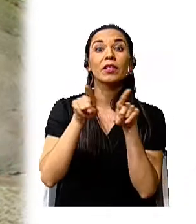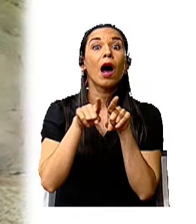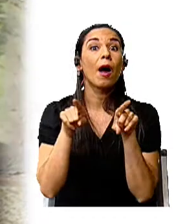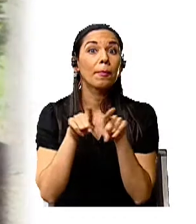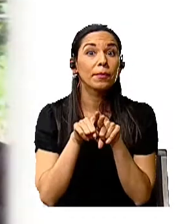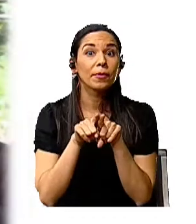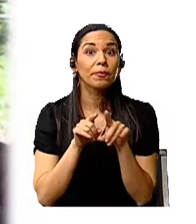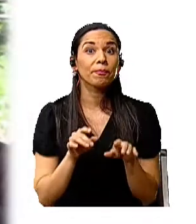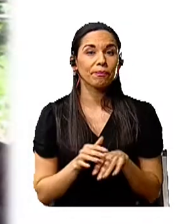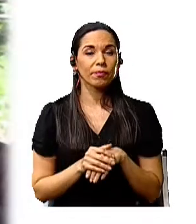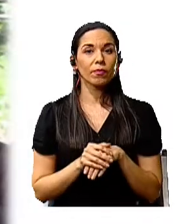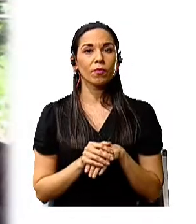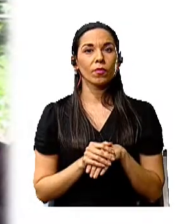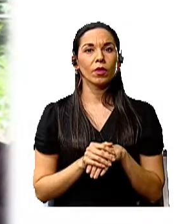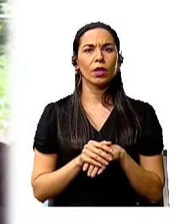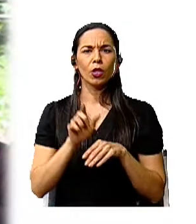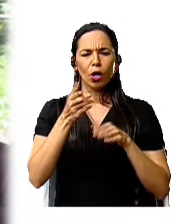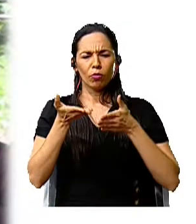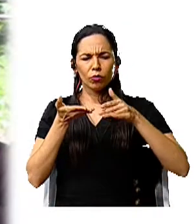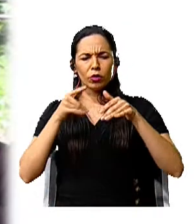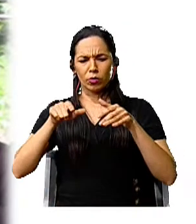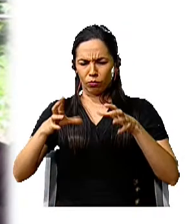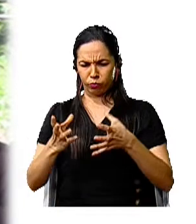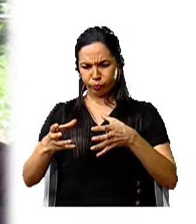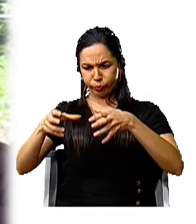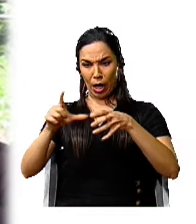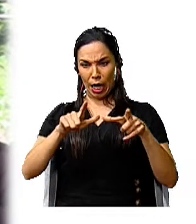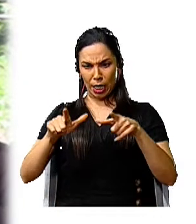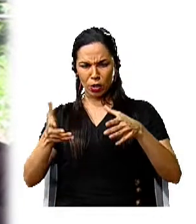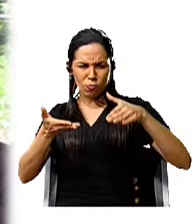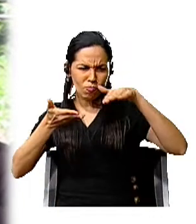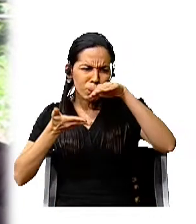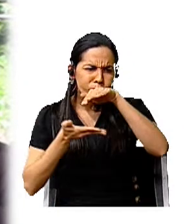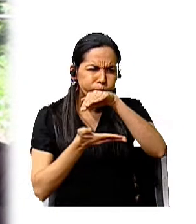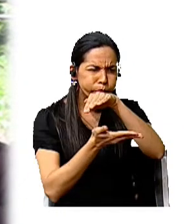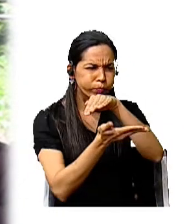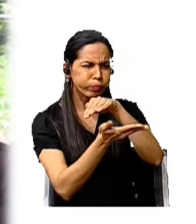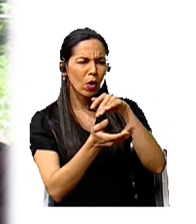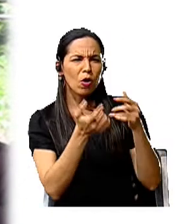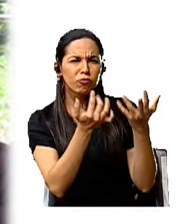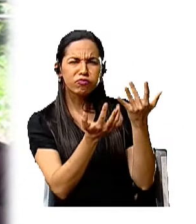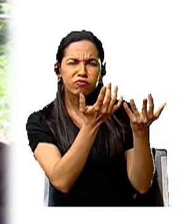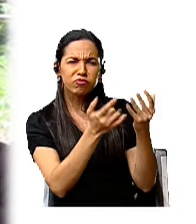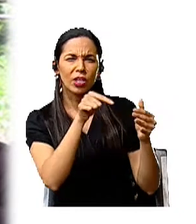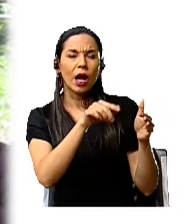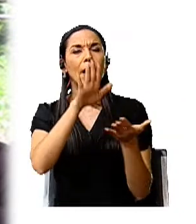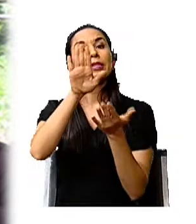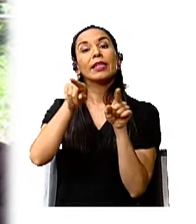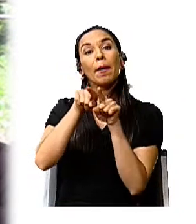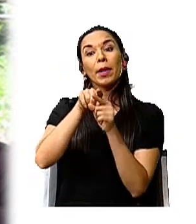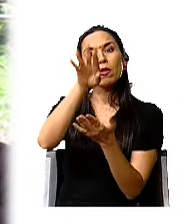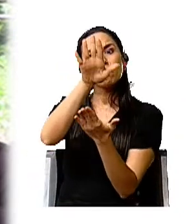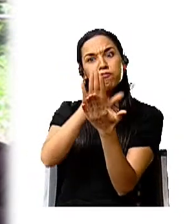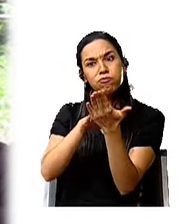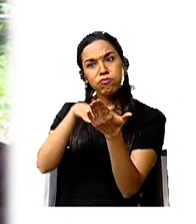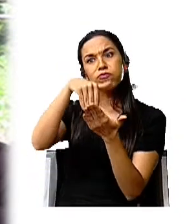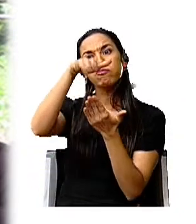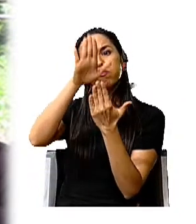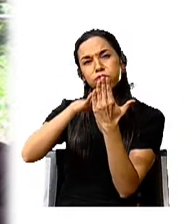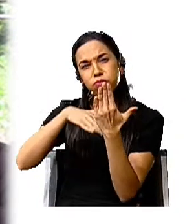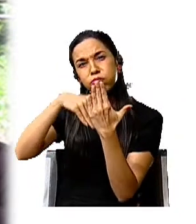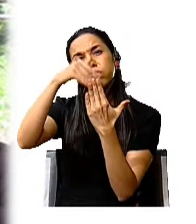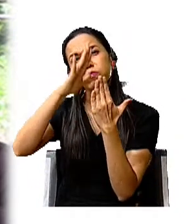el horneo. Tiene que ver con la pintura. Y cómo estos